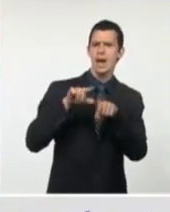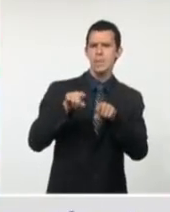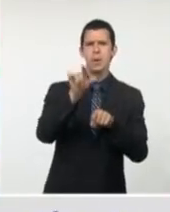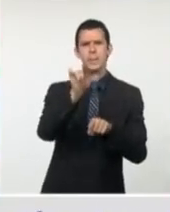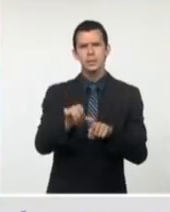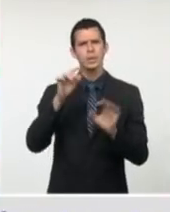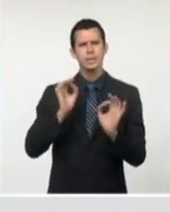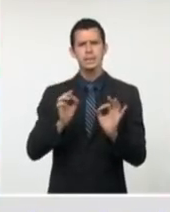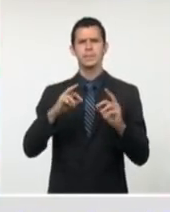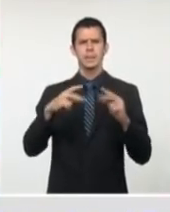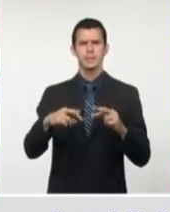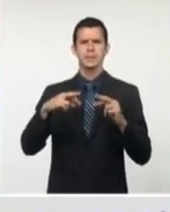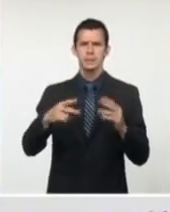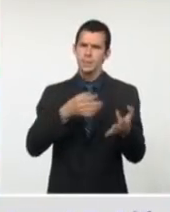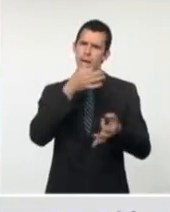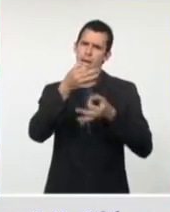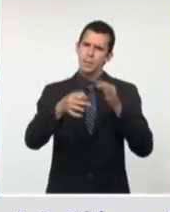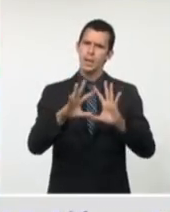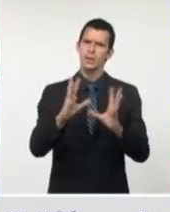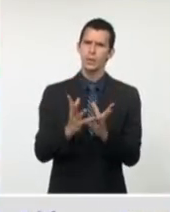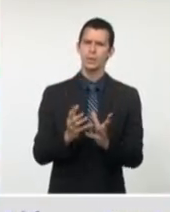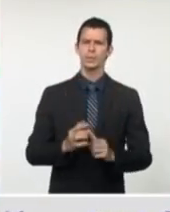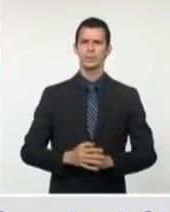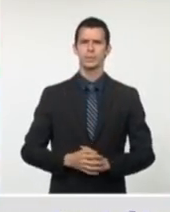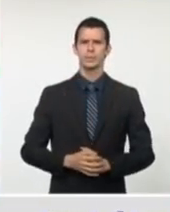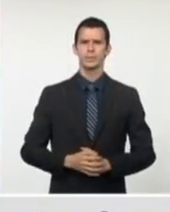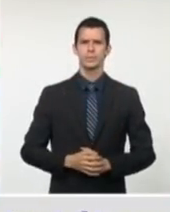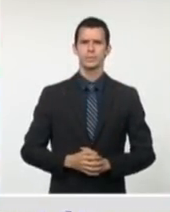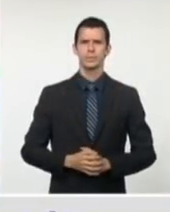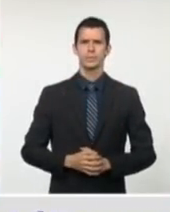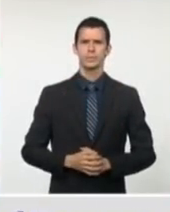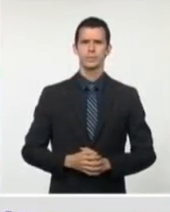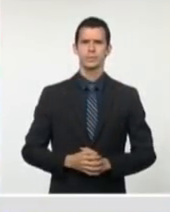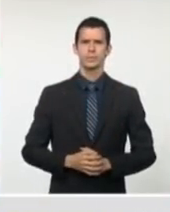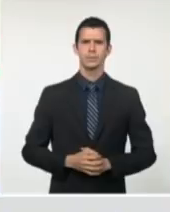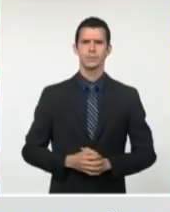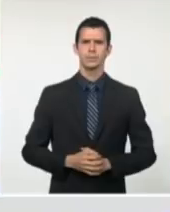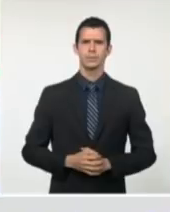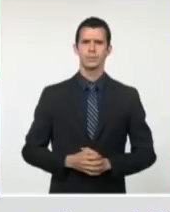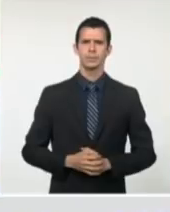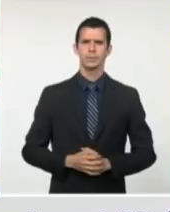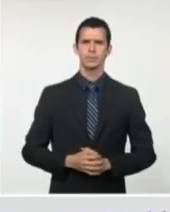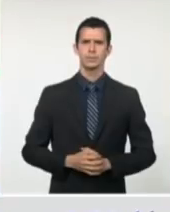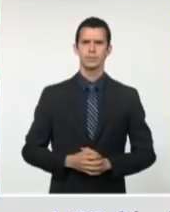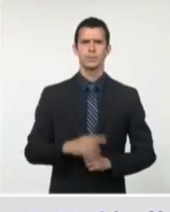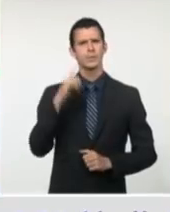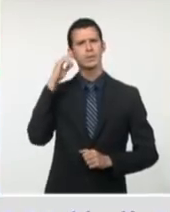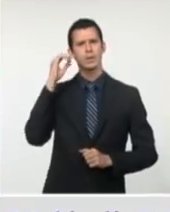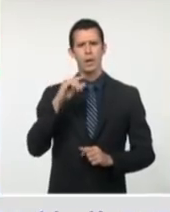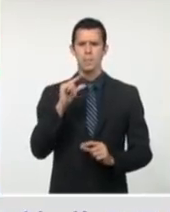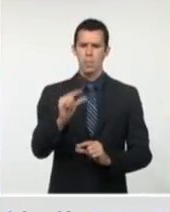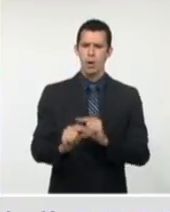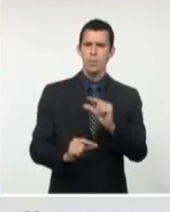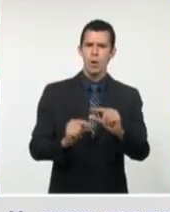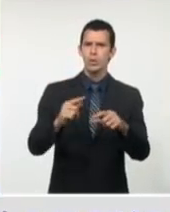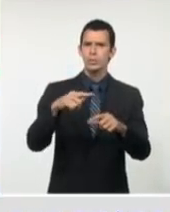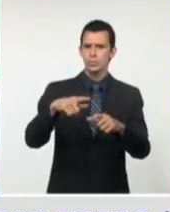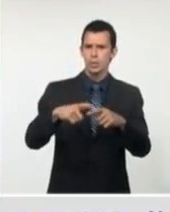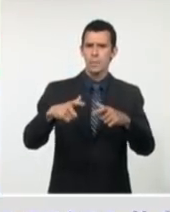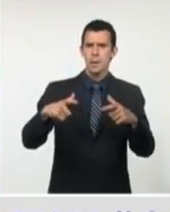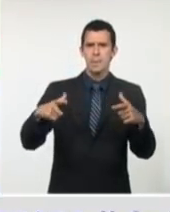El número de casos importados que se están diagnosticando en nuestro país, que se han incrementado y que